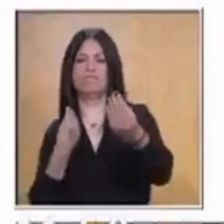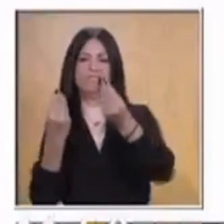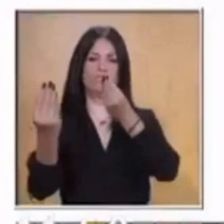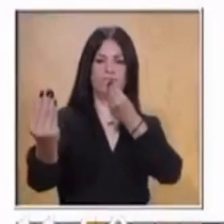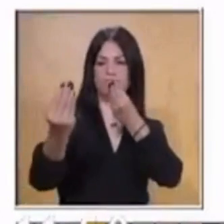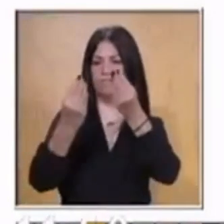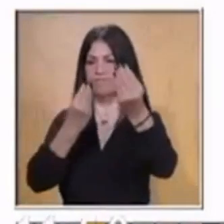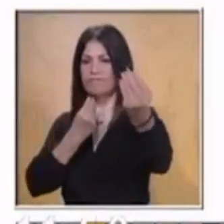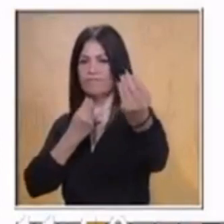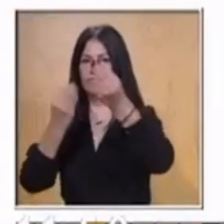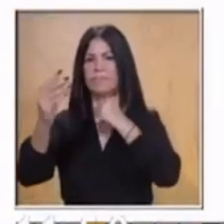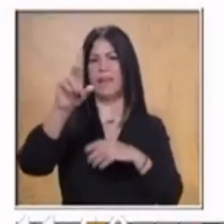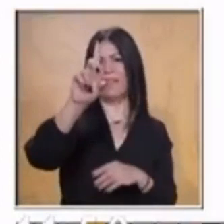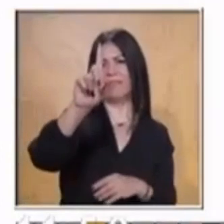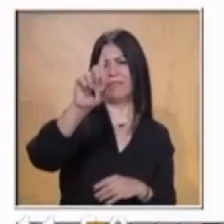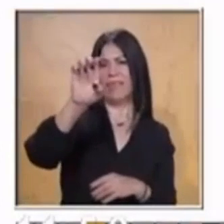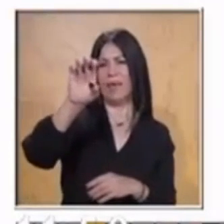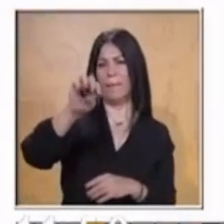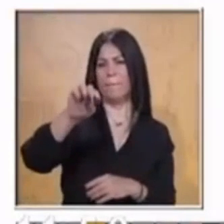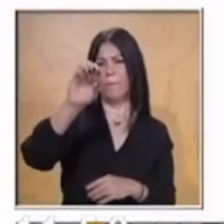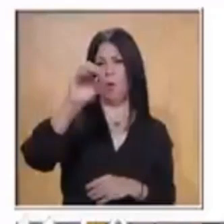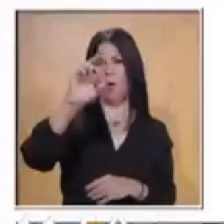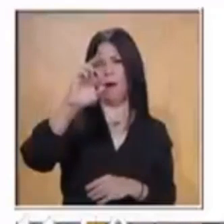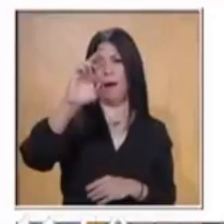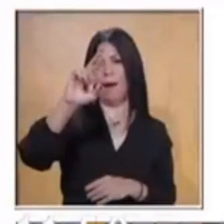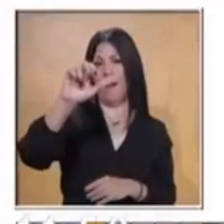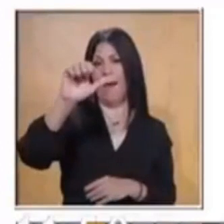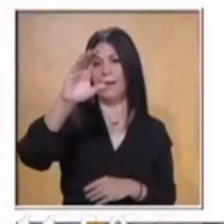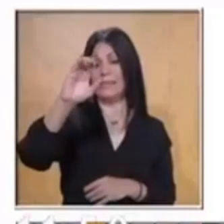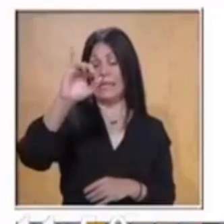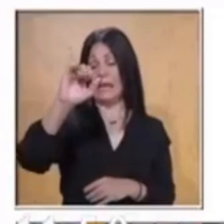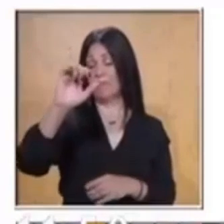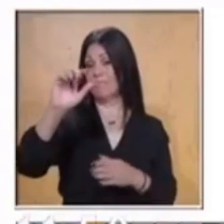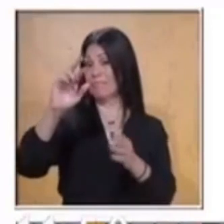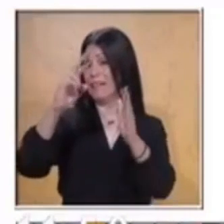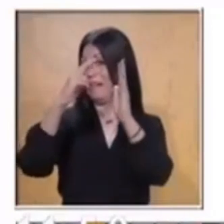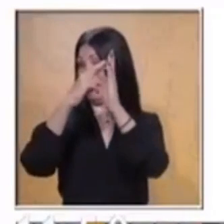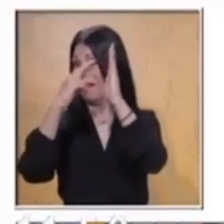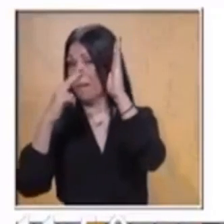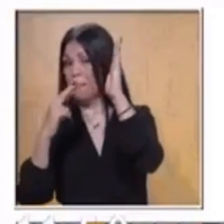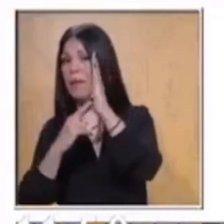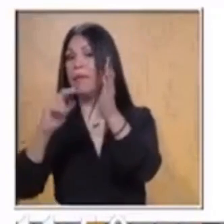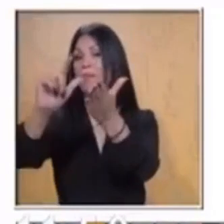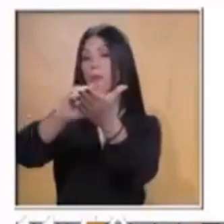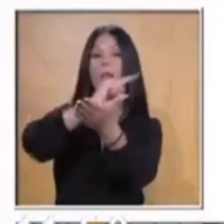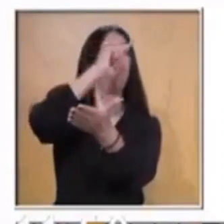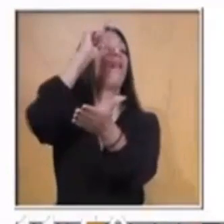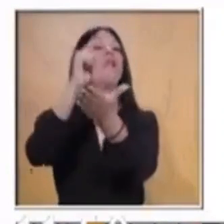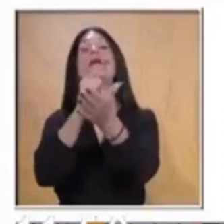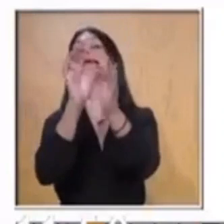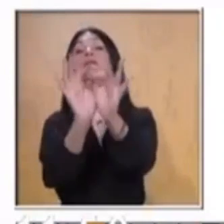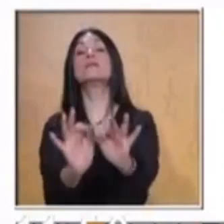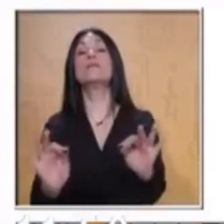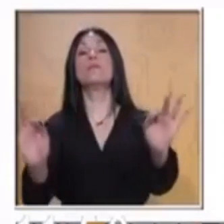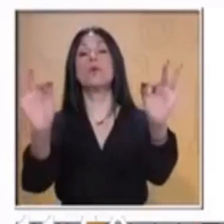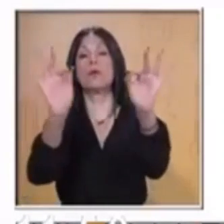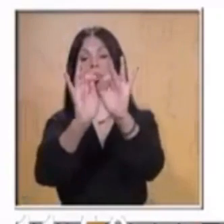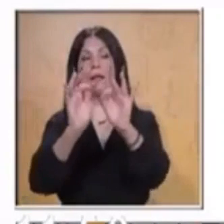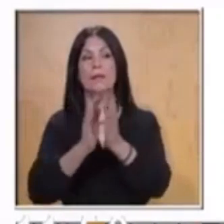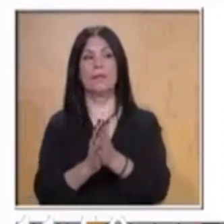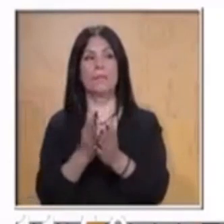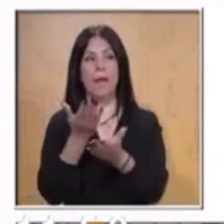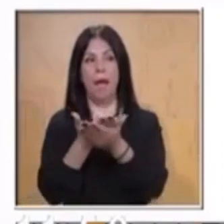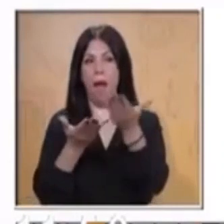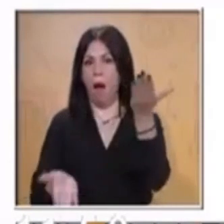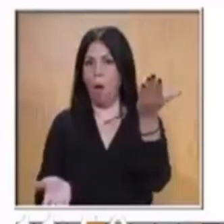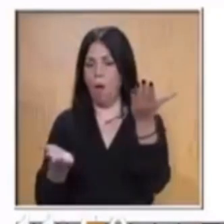y sobre todo las normas y las leyes. Excelente, profe Ricardo, gracias. Vamos el día de hoy a trabajar sobre